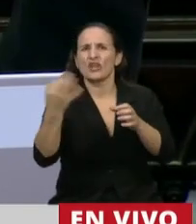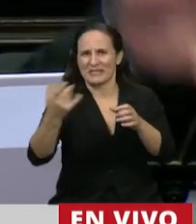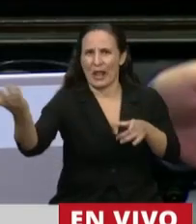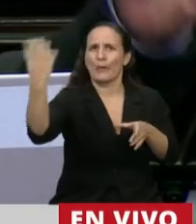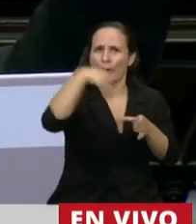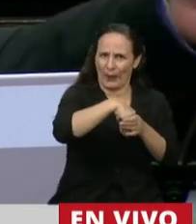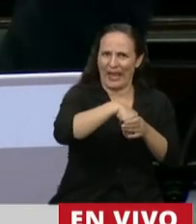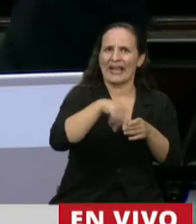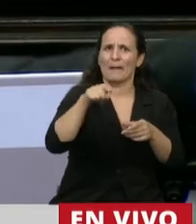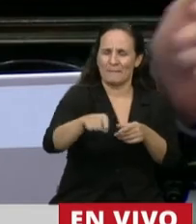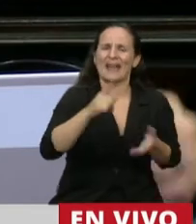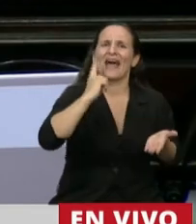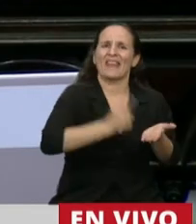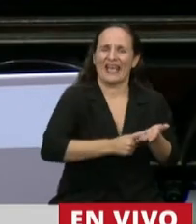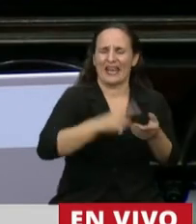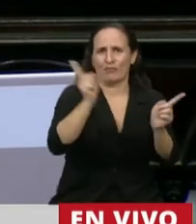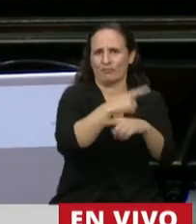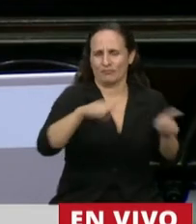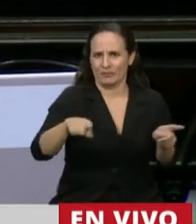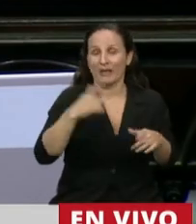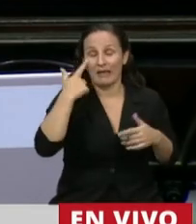así podemos derogar el decreto de necesidad de urgencia.